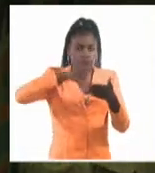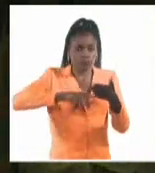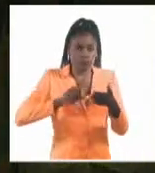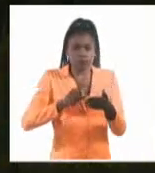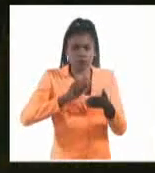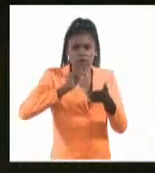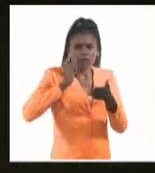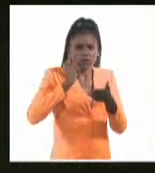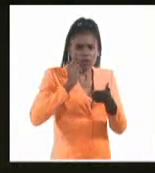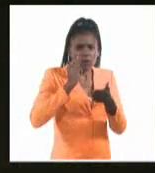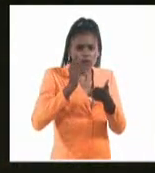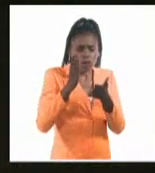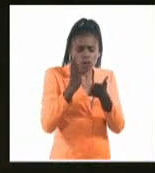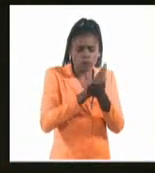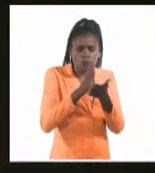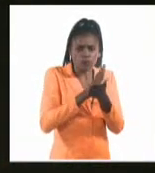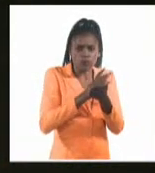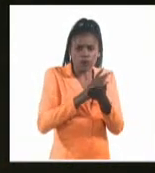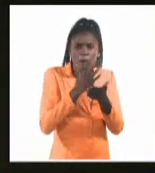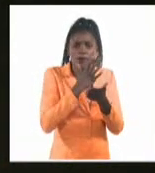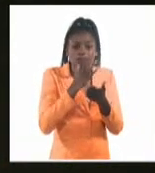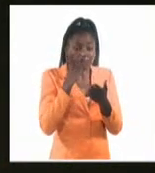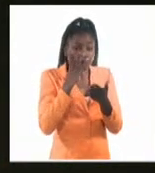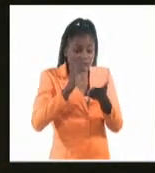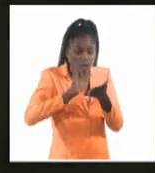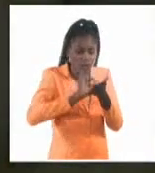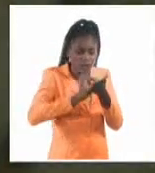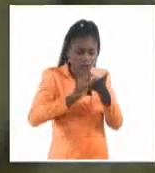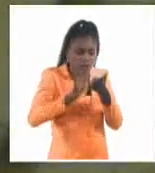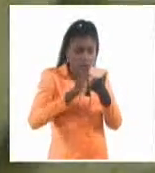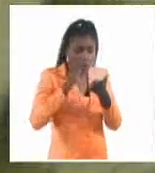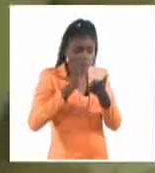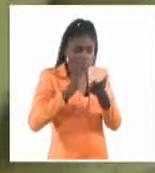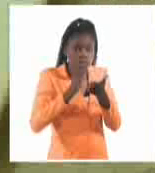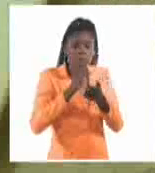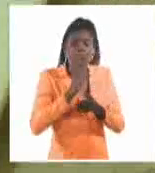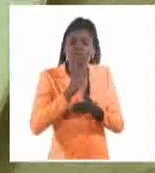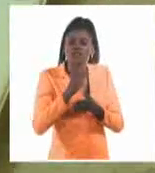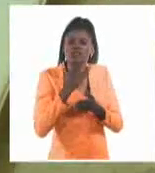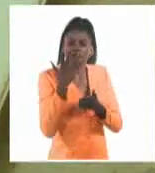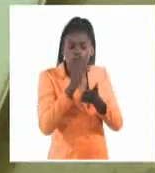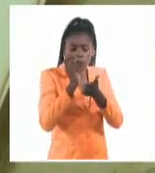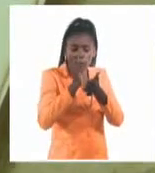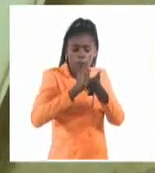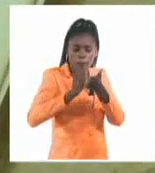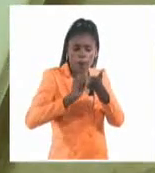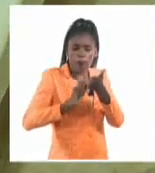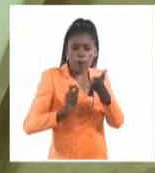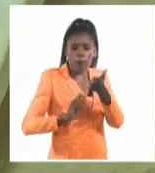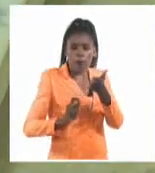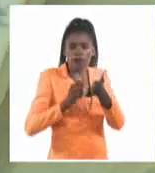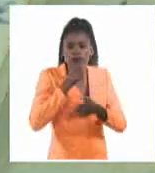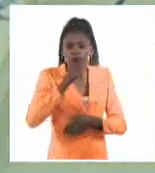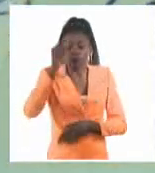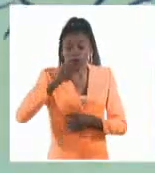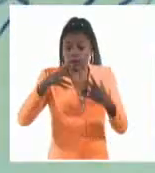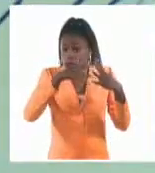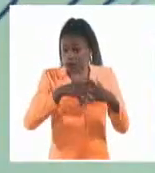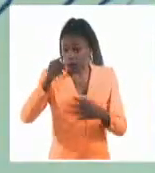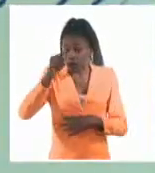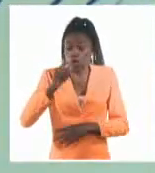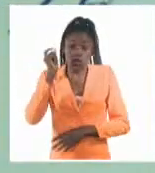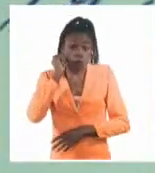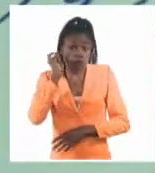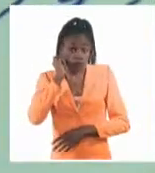marcas de aquellas páginas que le parecían importantes y mensajes a manera de dedicatoria, como los de la periodista estadounidense Anna